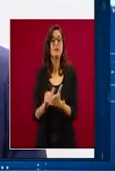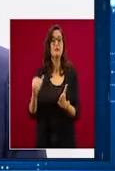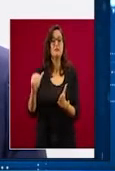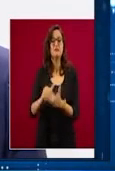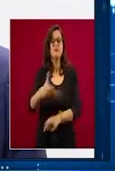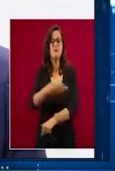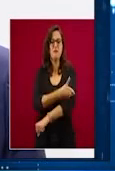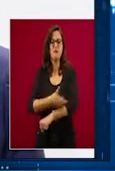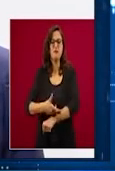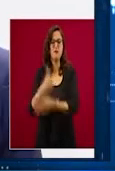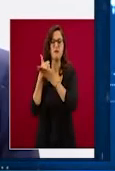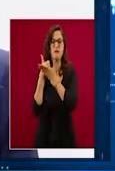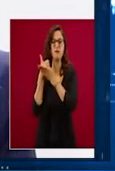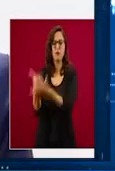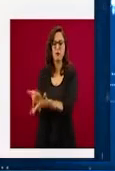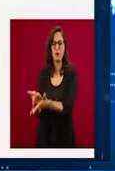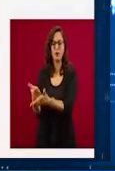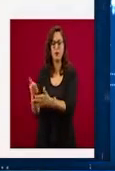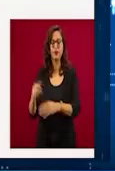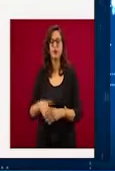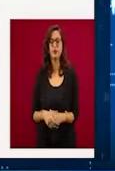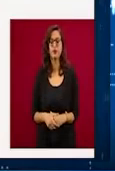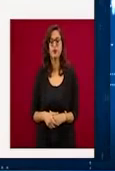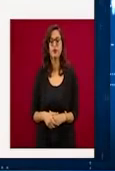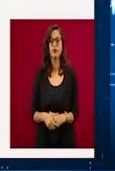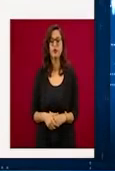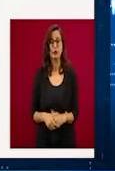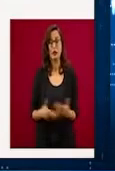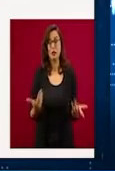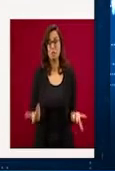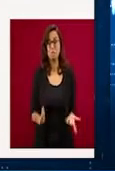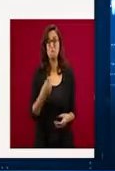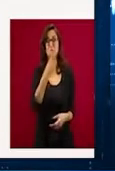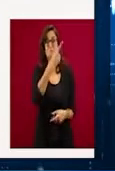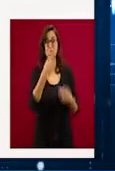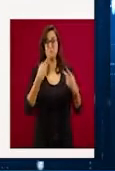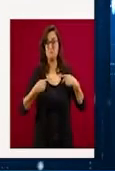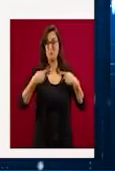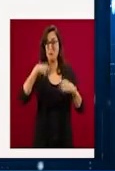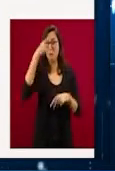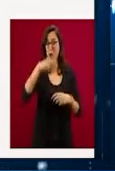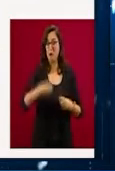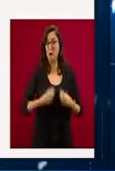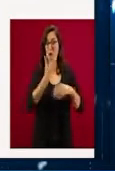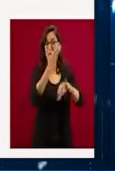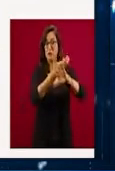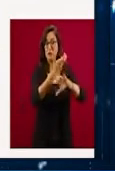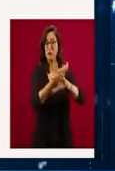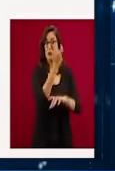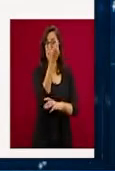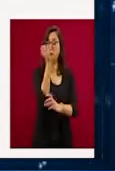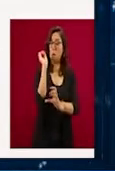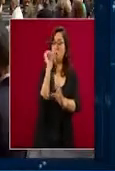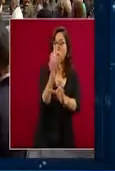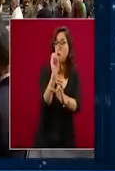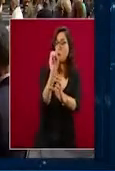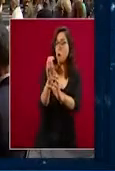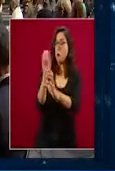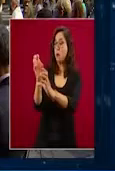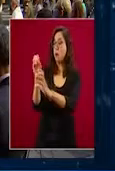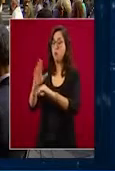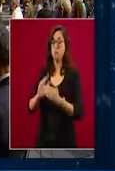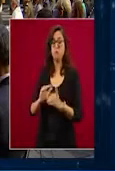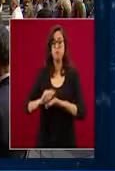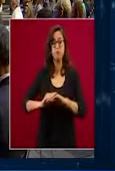podrían llegar a un récord a 40 mil millones de dólares, pero ese no es dinero generado por el